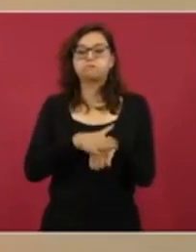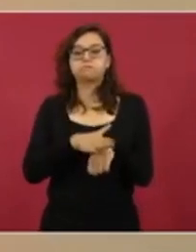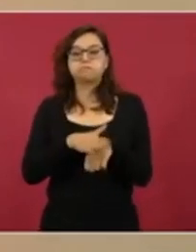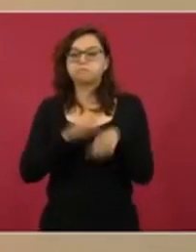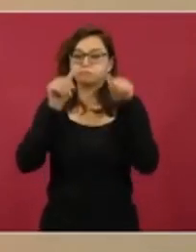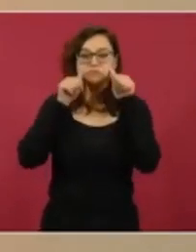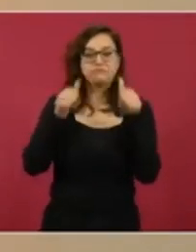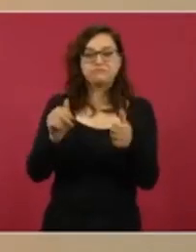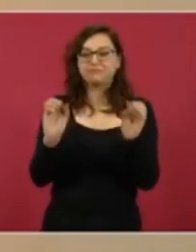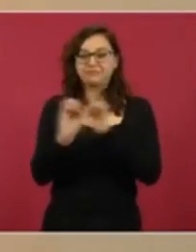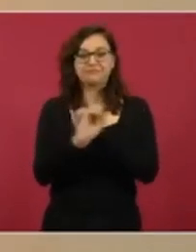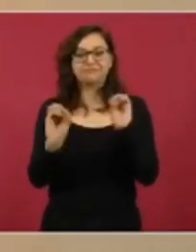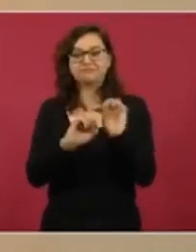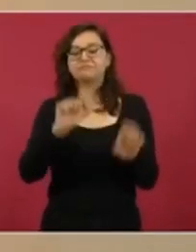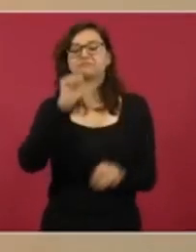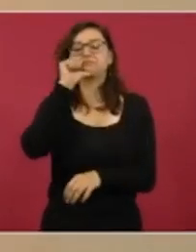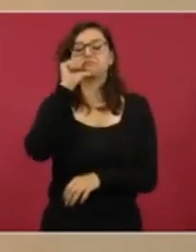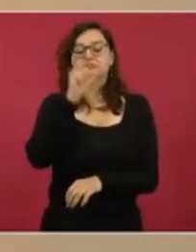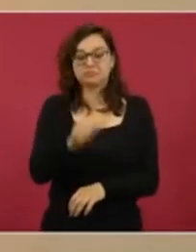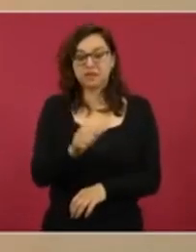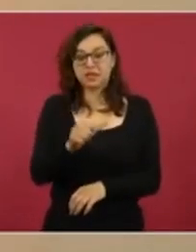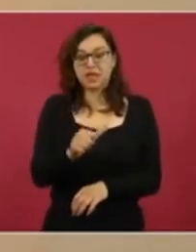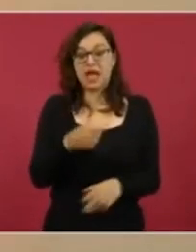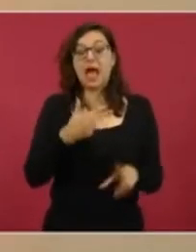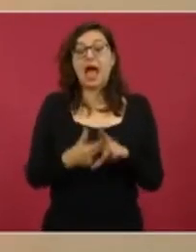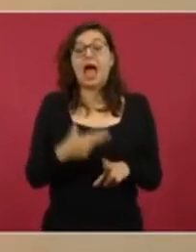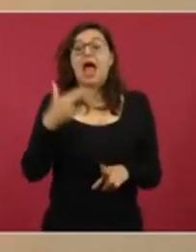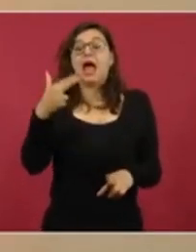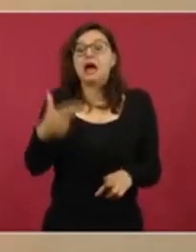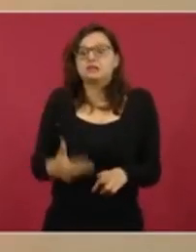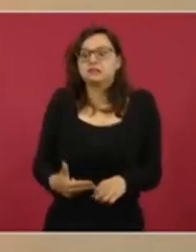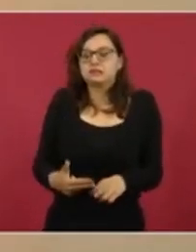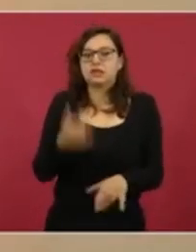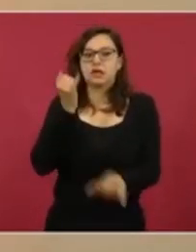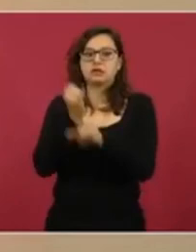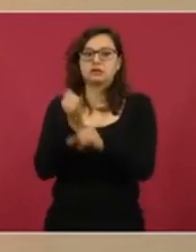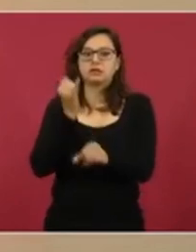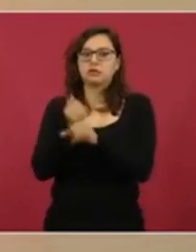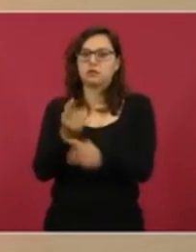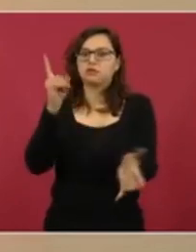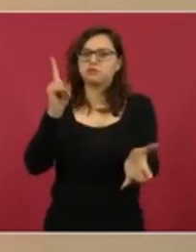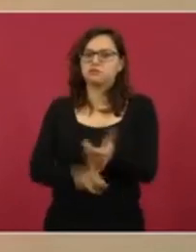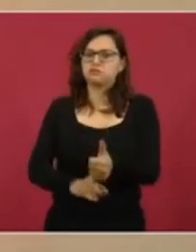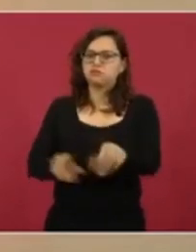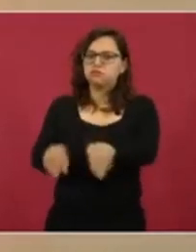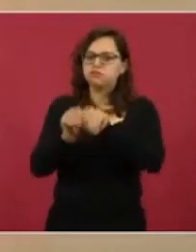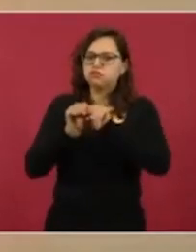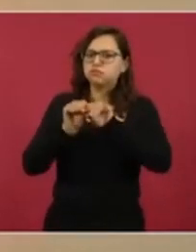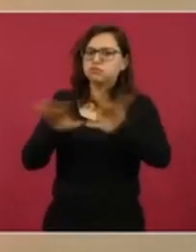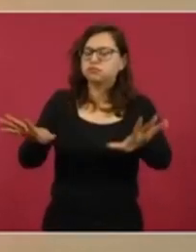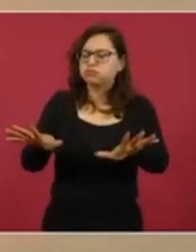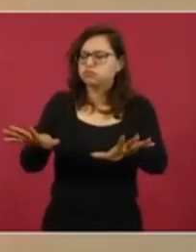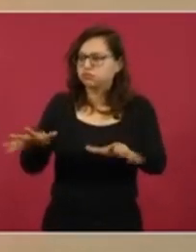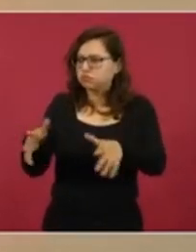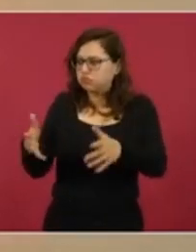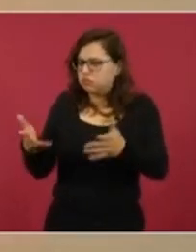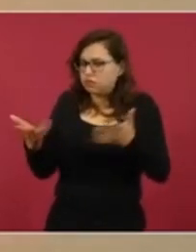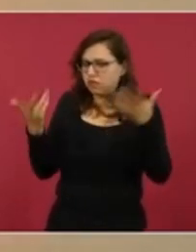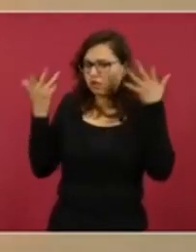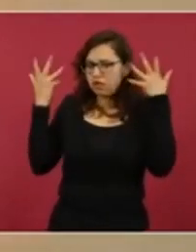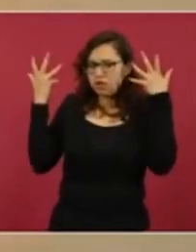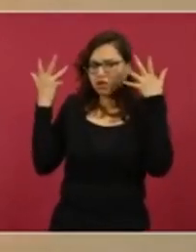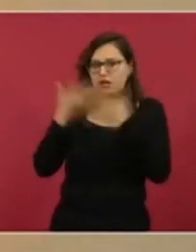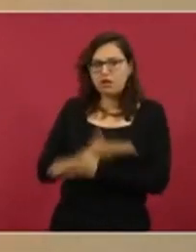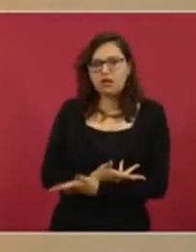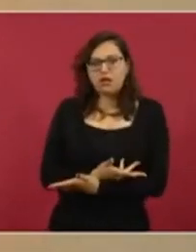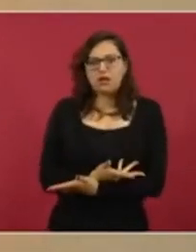criminal, la fiscalía local alerta a las demás instancias de seguridad, se constituyen en el lugar